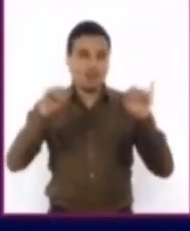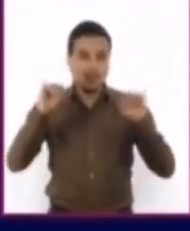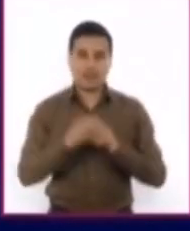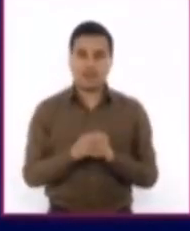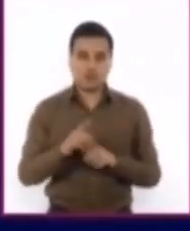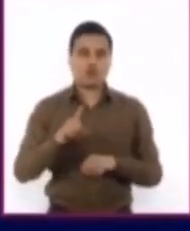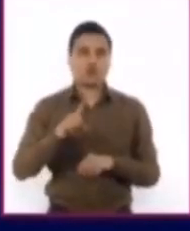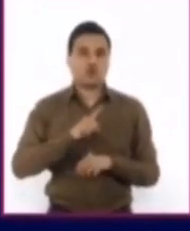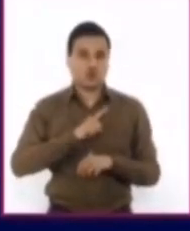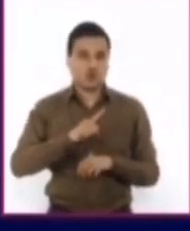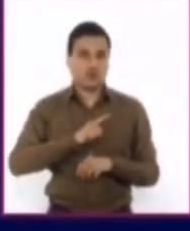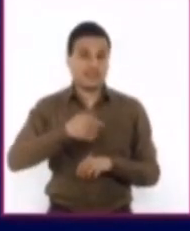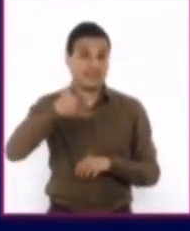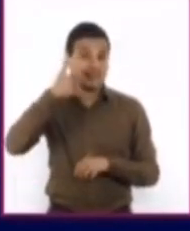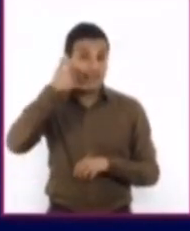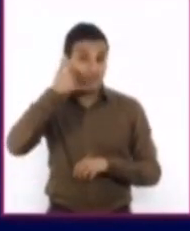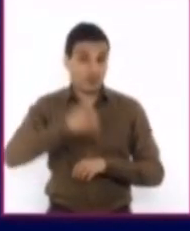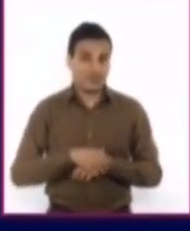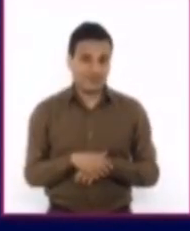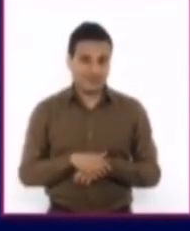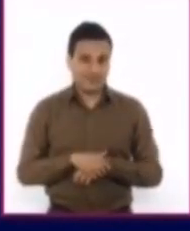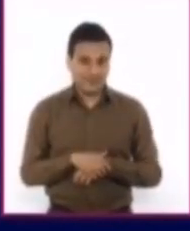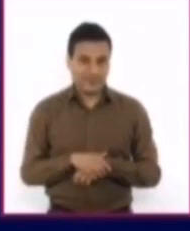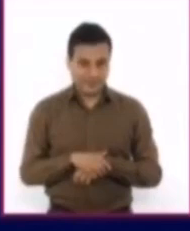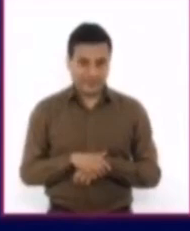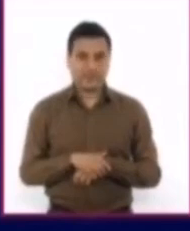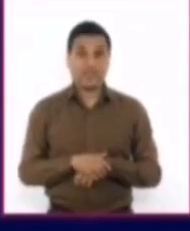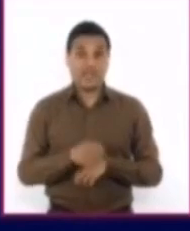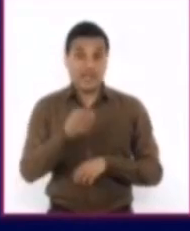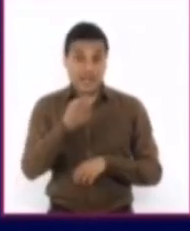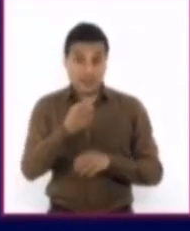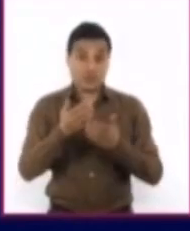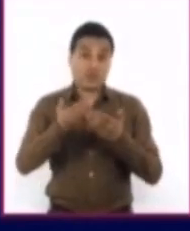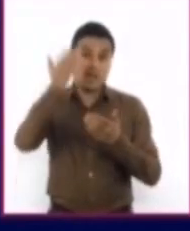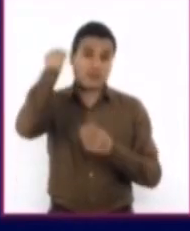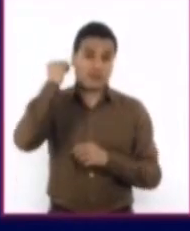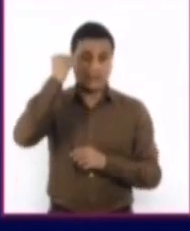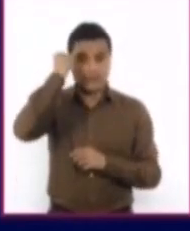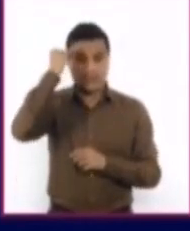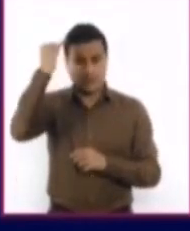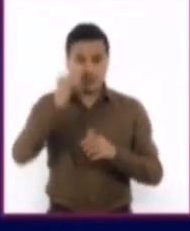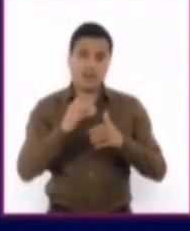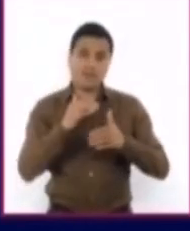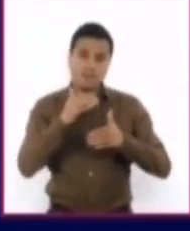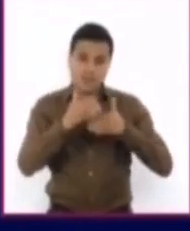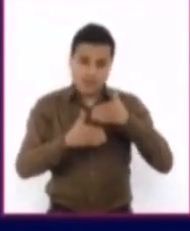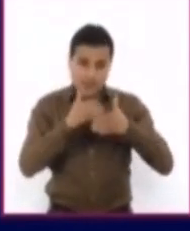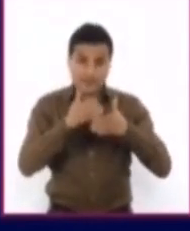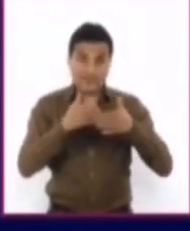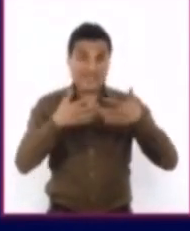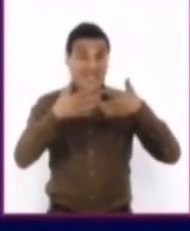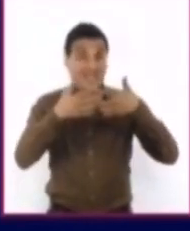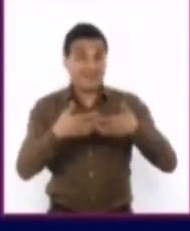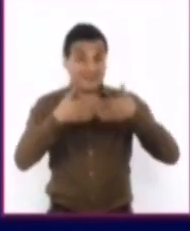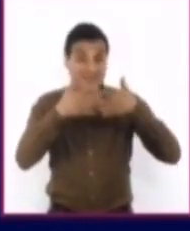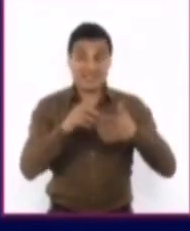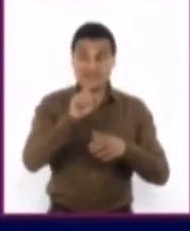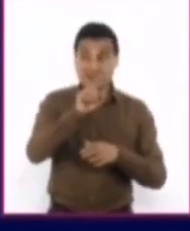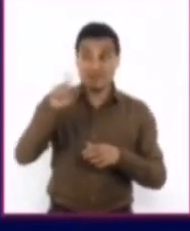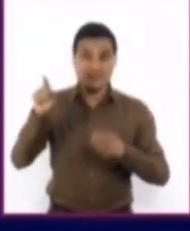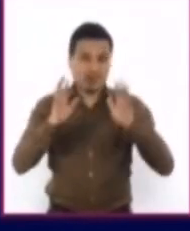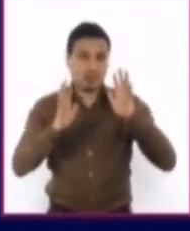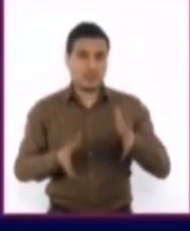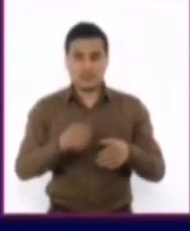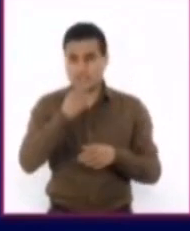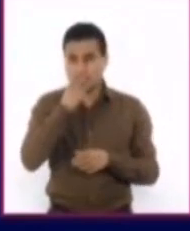teléfono con cámara. Aunque es un plan que lleva años en desarrollo, de manera reciente la empresa anunció el despliegue de tecnología